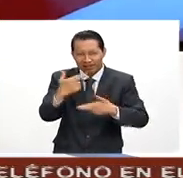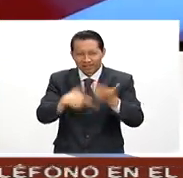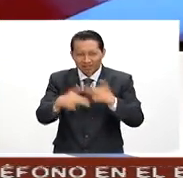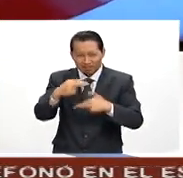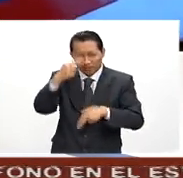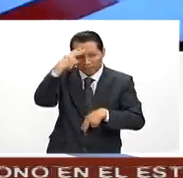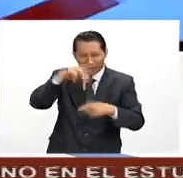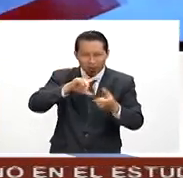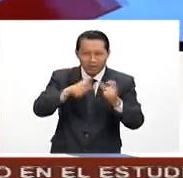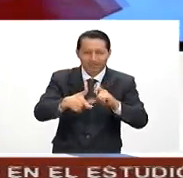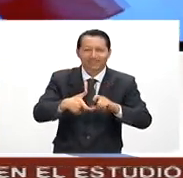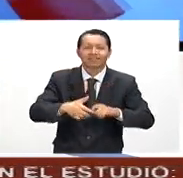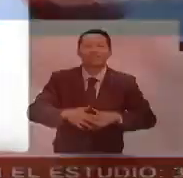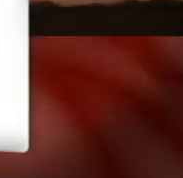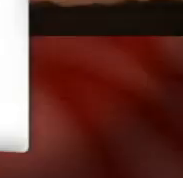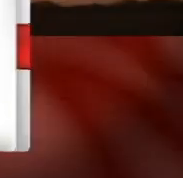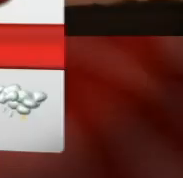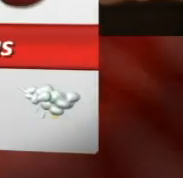México al Día.